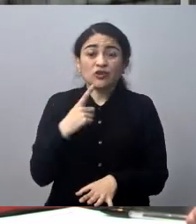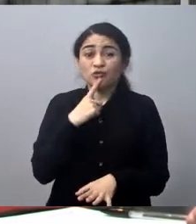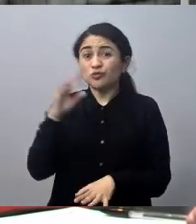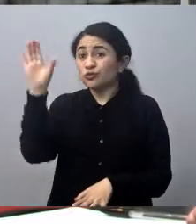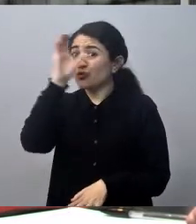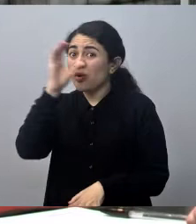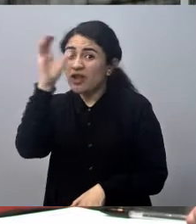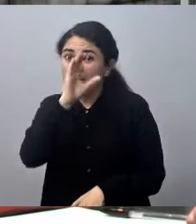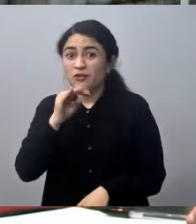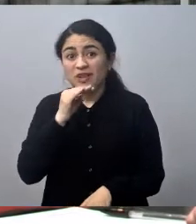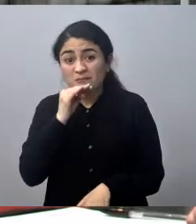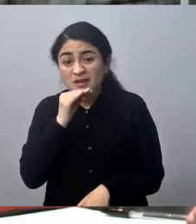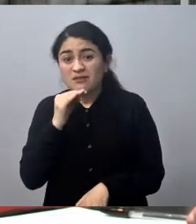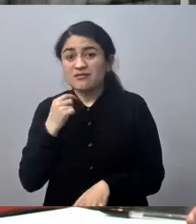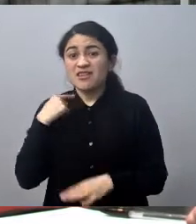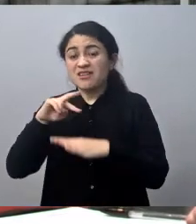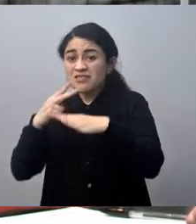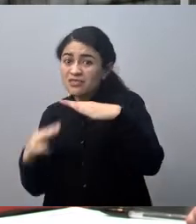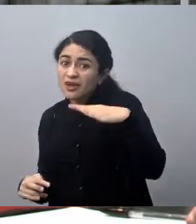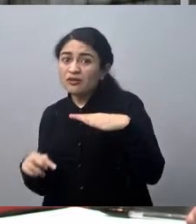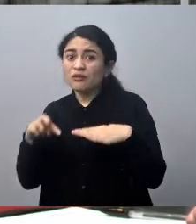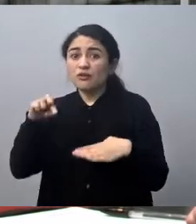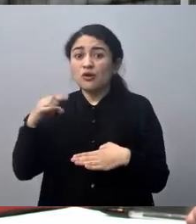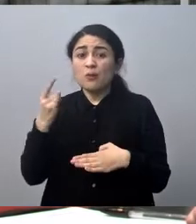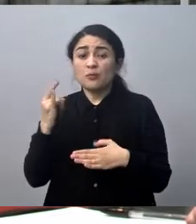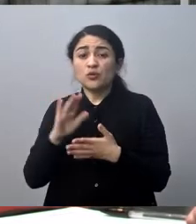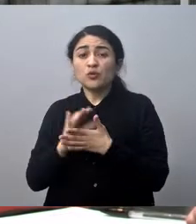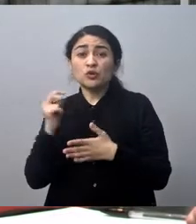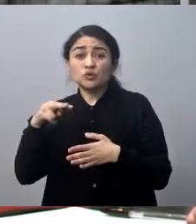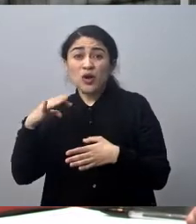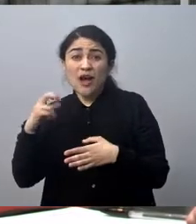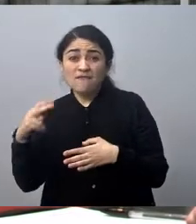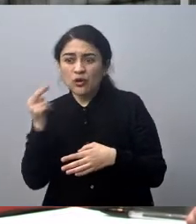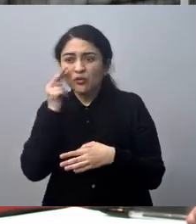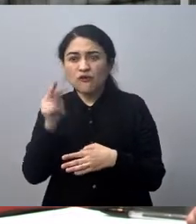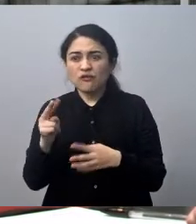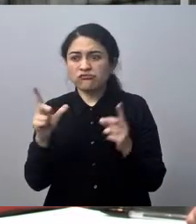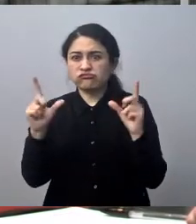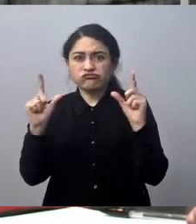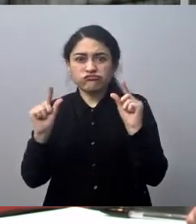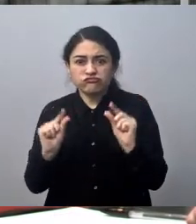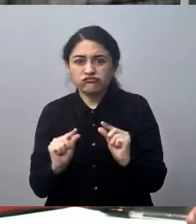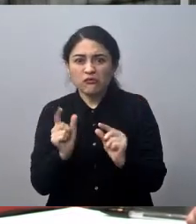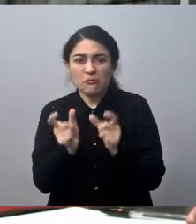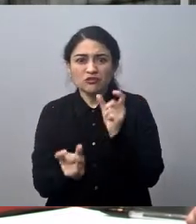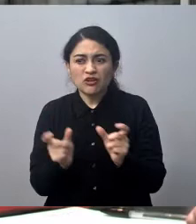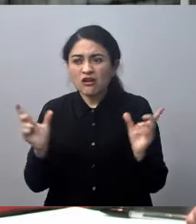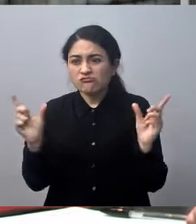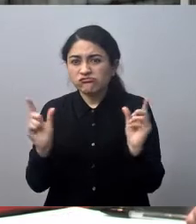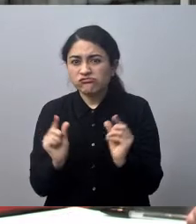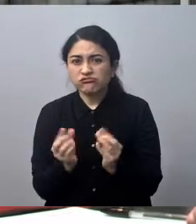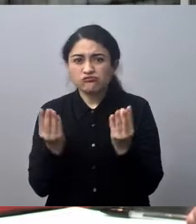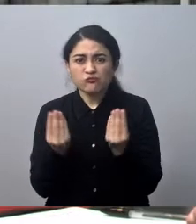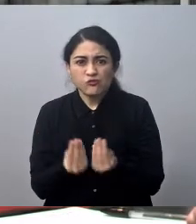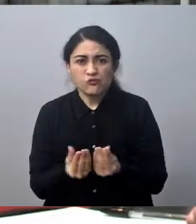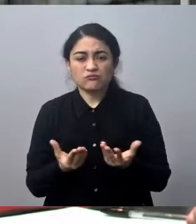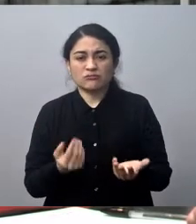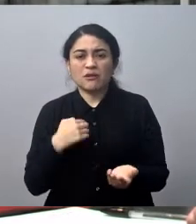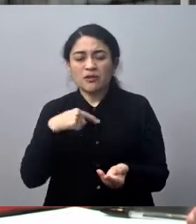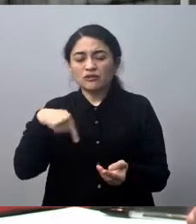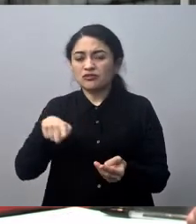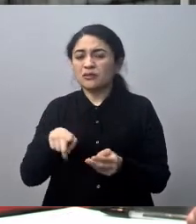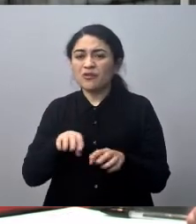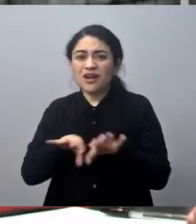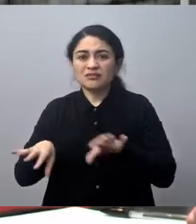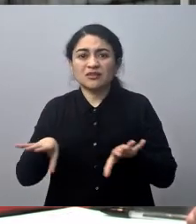también, en el Quintero, en Uchuncabí, ya se ha notado la baja. Entonces, tenemos que hacer acciones en conjunto. Yo me he comprometido a esto,